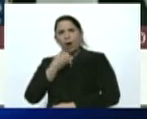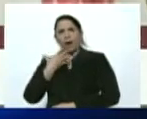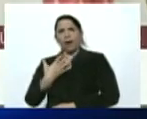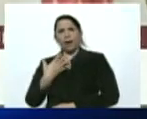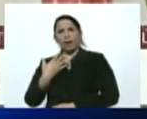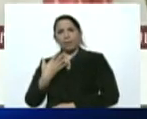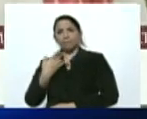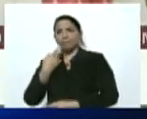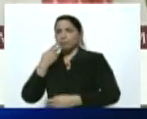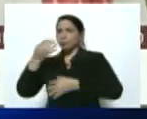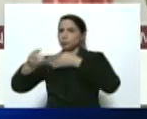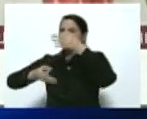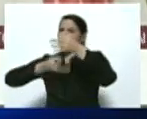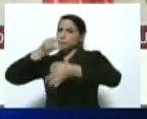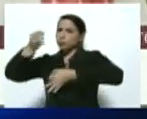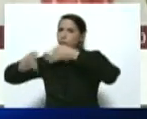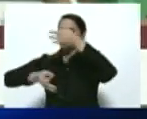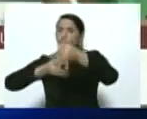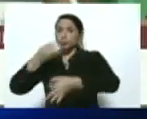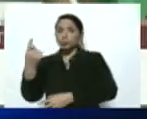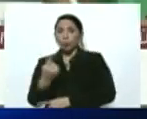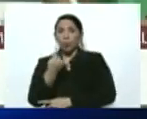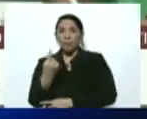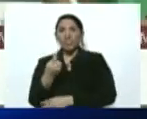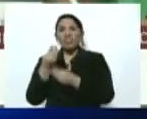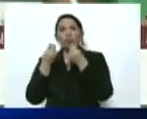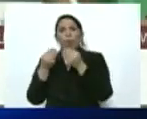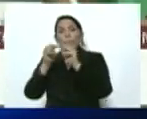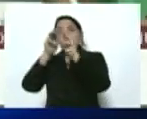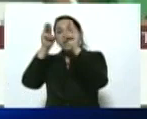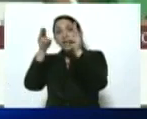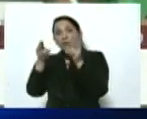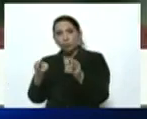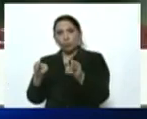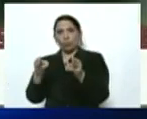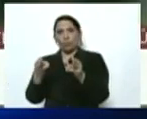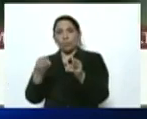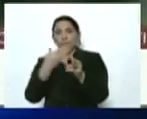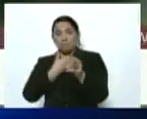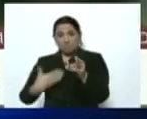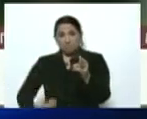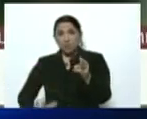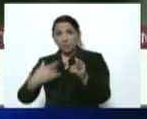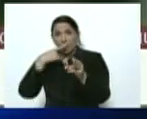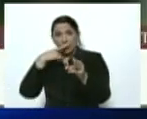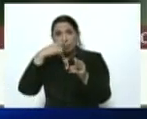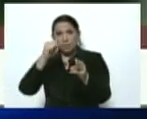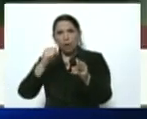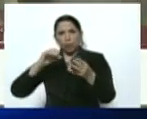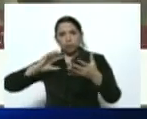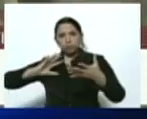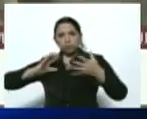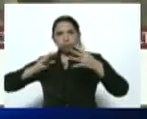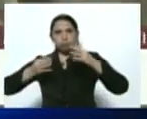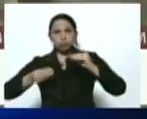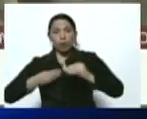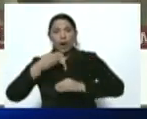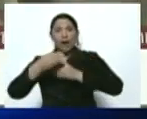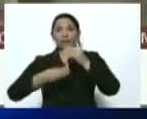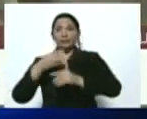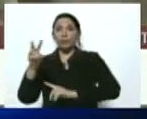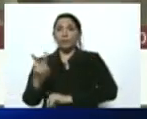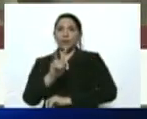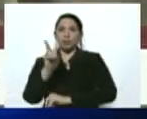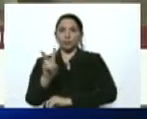explicando no solamente el método que el presidente Nicolás Maduro adoptó y está aplicando en